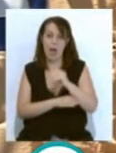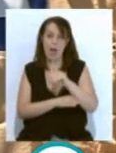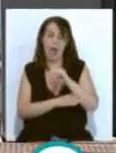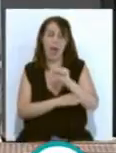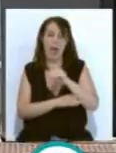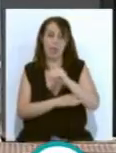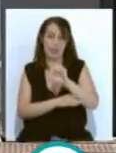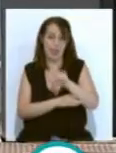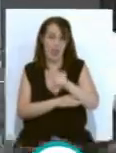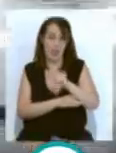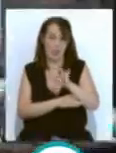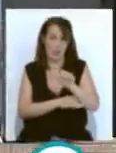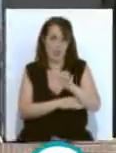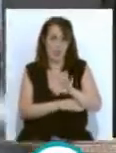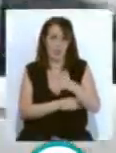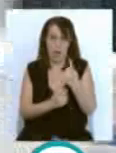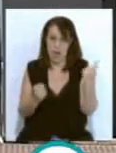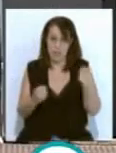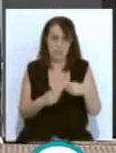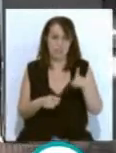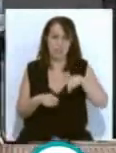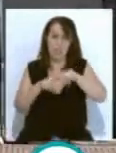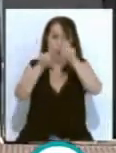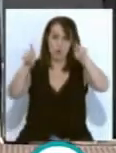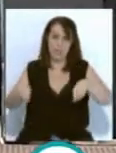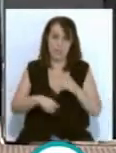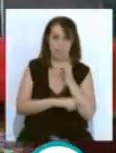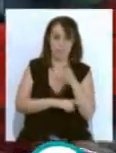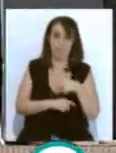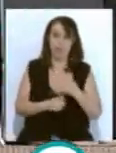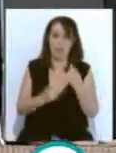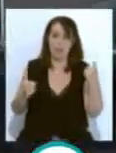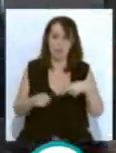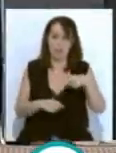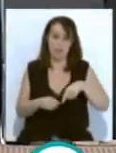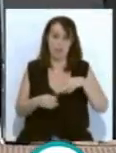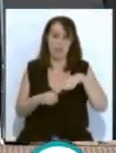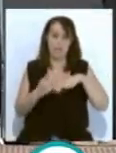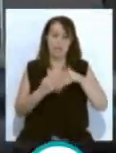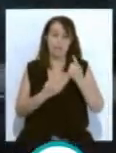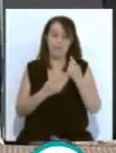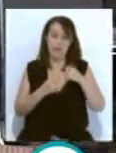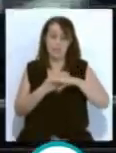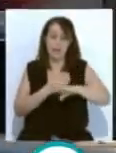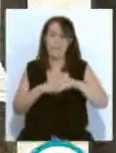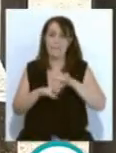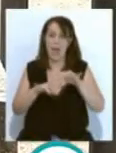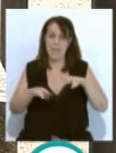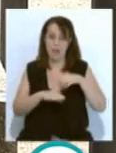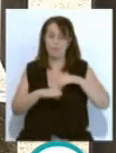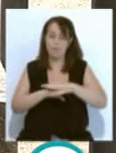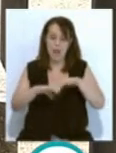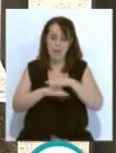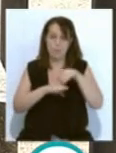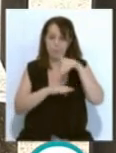porterías para la zona deportiva. Llaman además la atención sobre la necesidad de una bajada a la playa para personas con movilidad reducida.